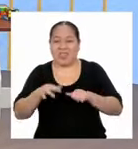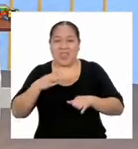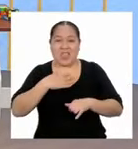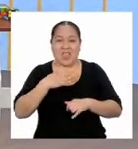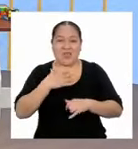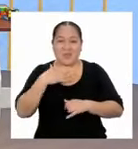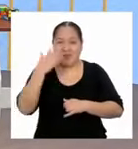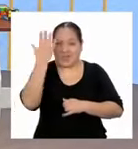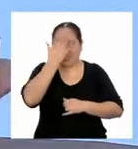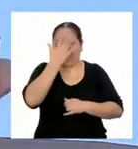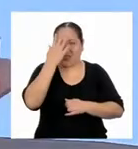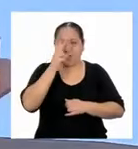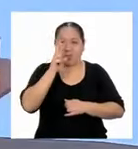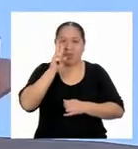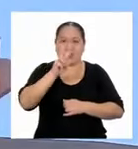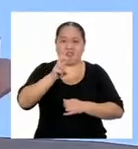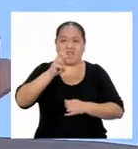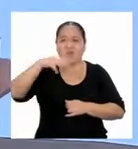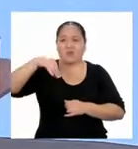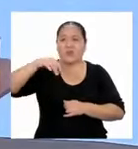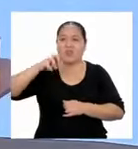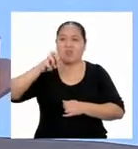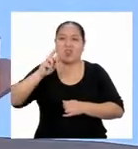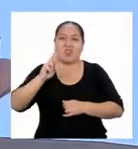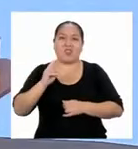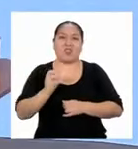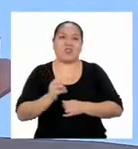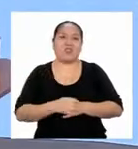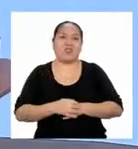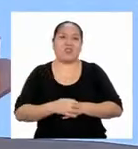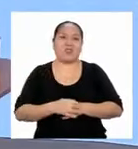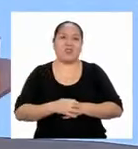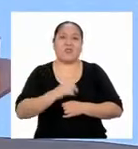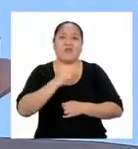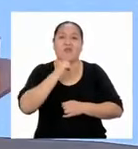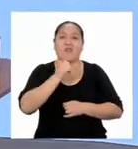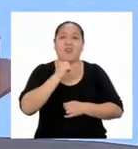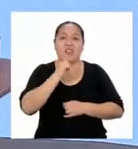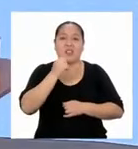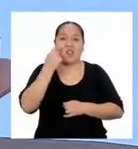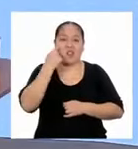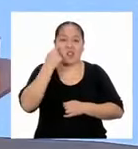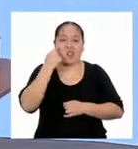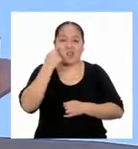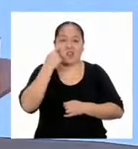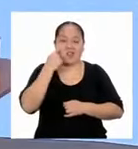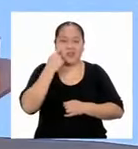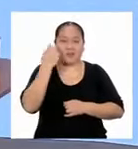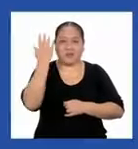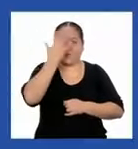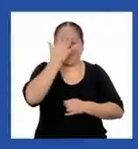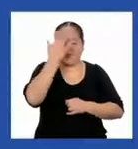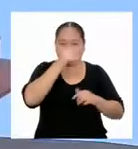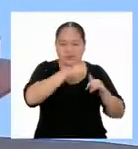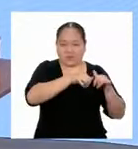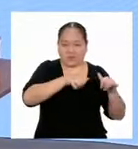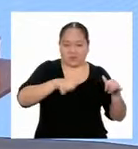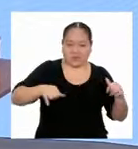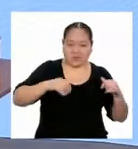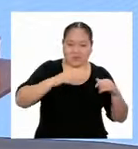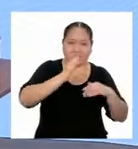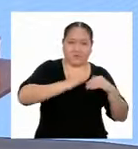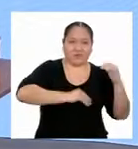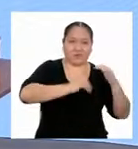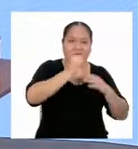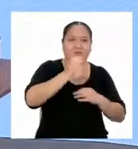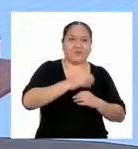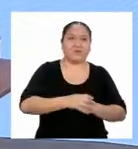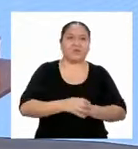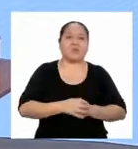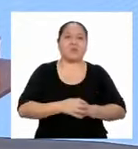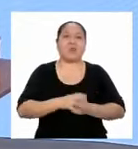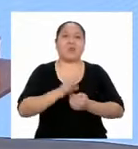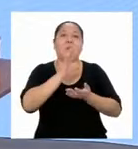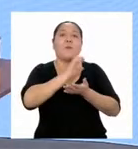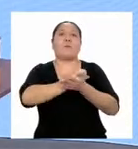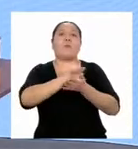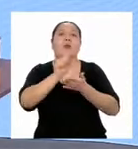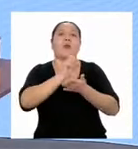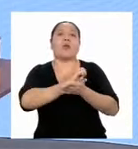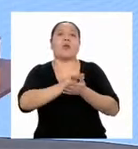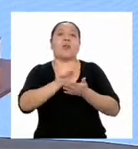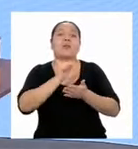es de dos metros. Ahora solo me falta conocer la medida de la sombra del edificio. Meses del año.